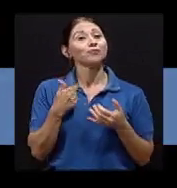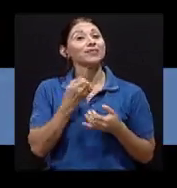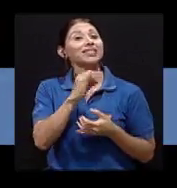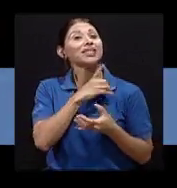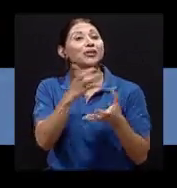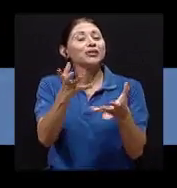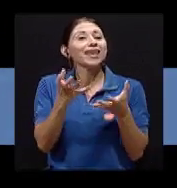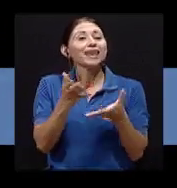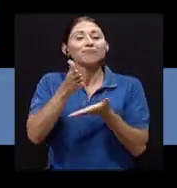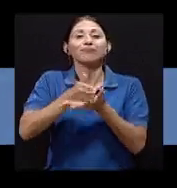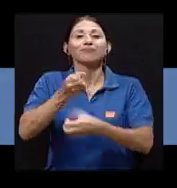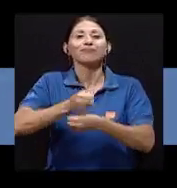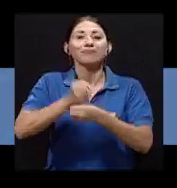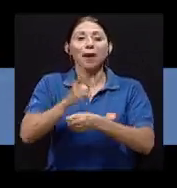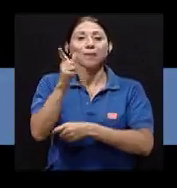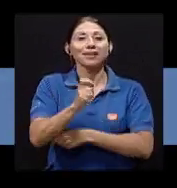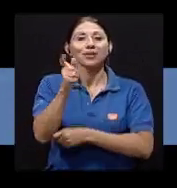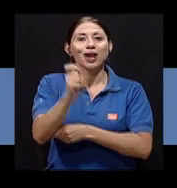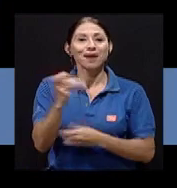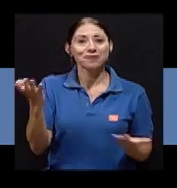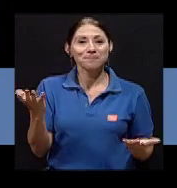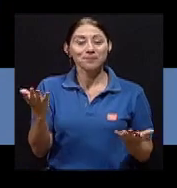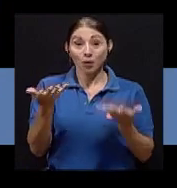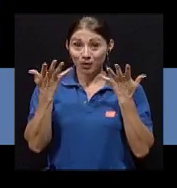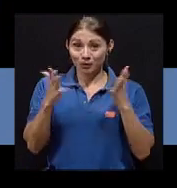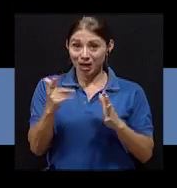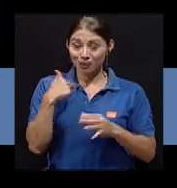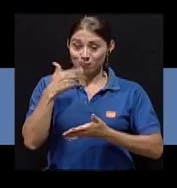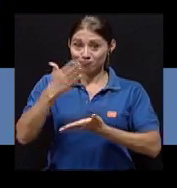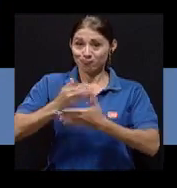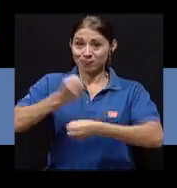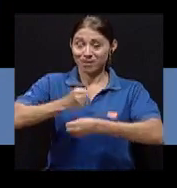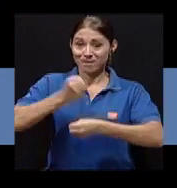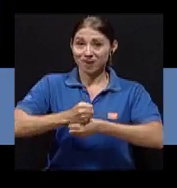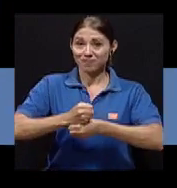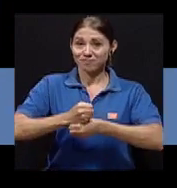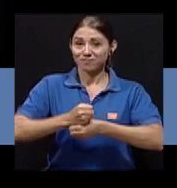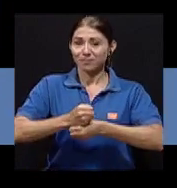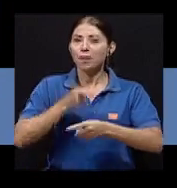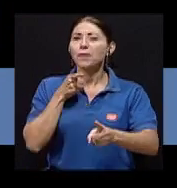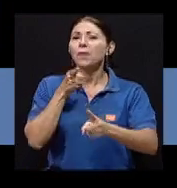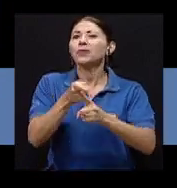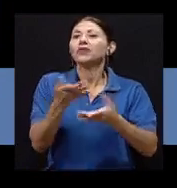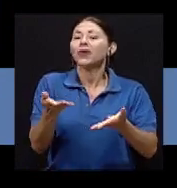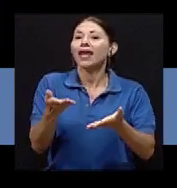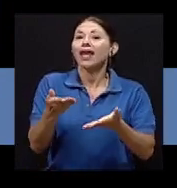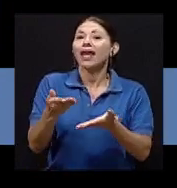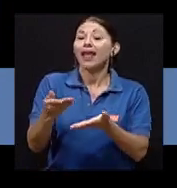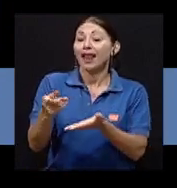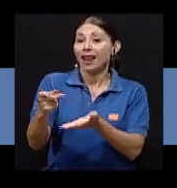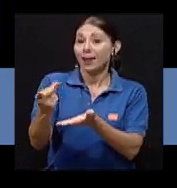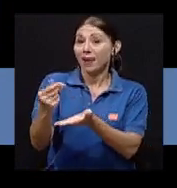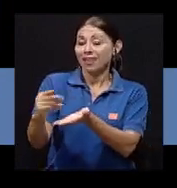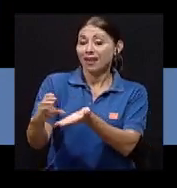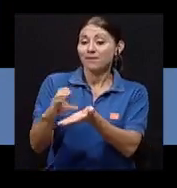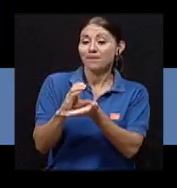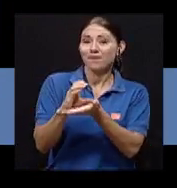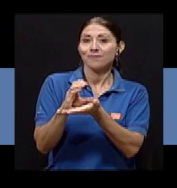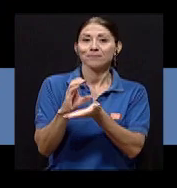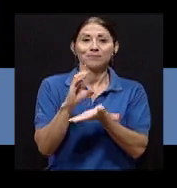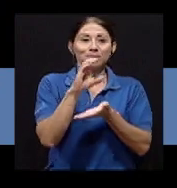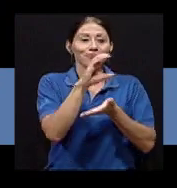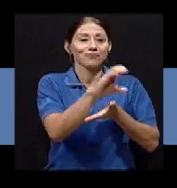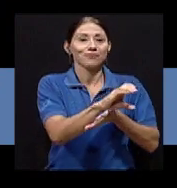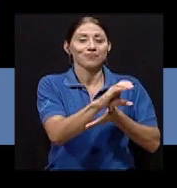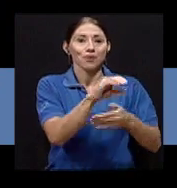Pensionarme, si Dios quiere. Y ya una vez que esté jubilado, el otro propósito es coger esa platita y